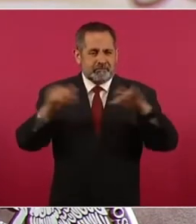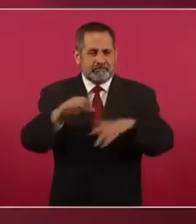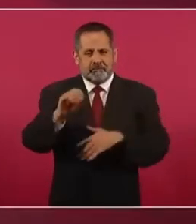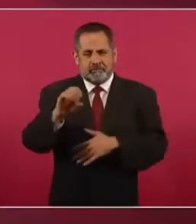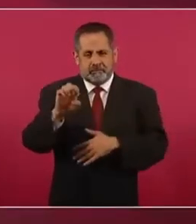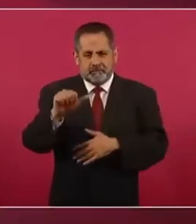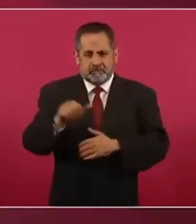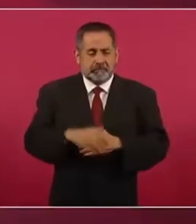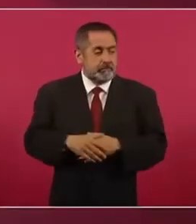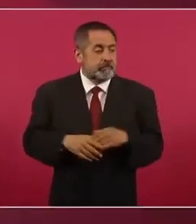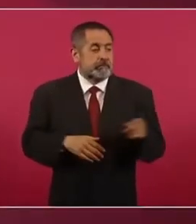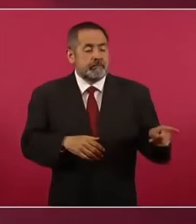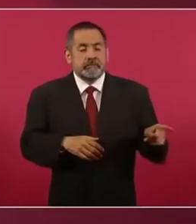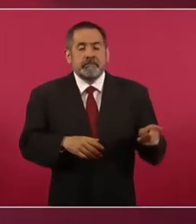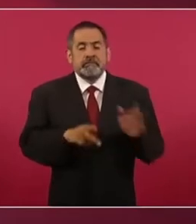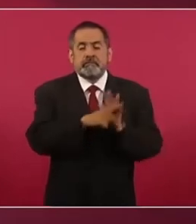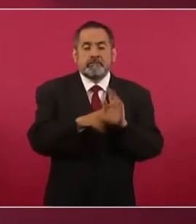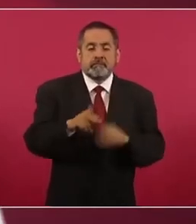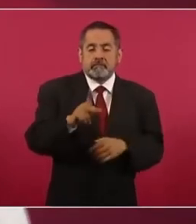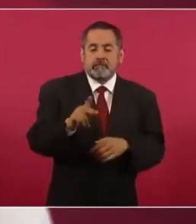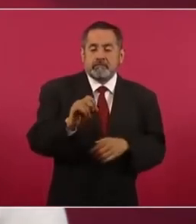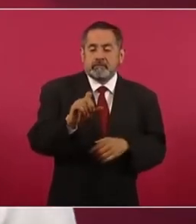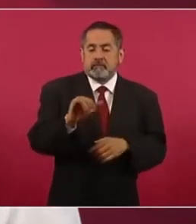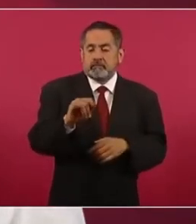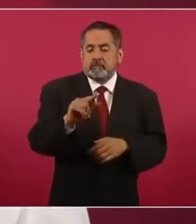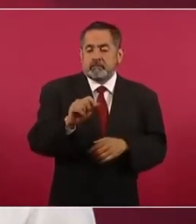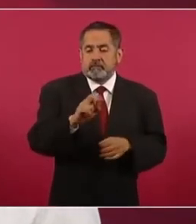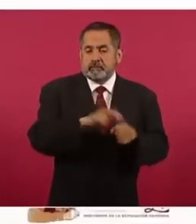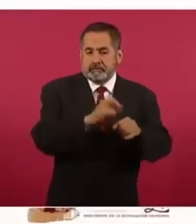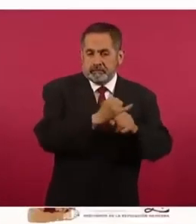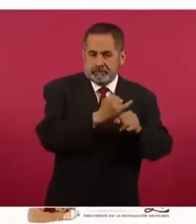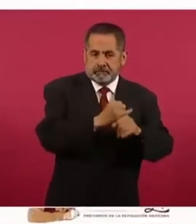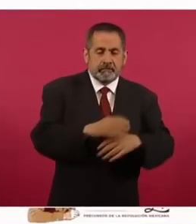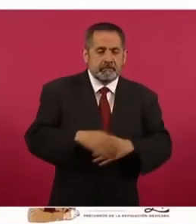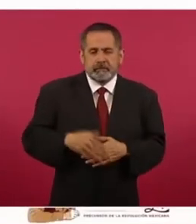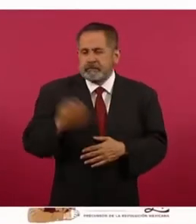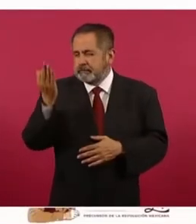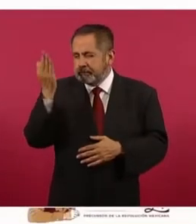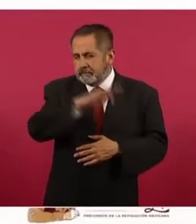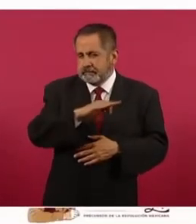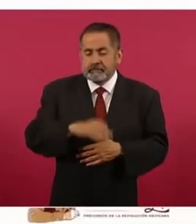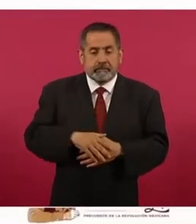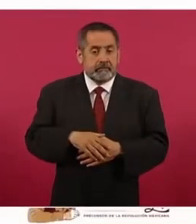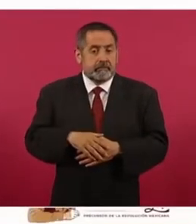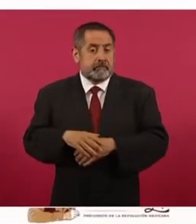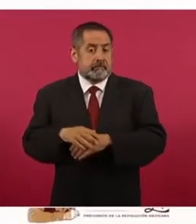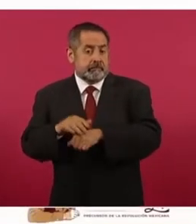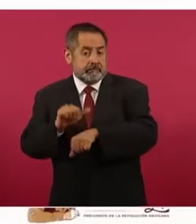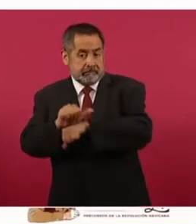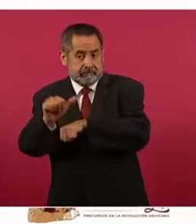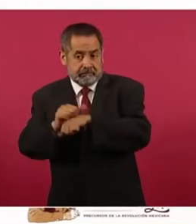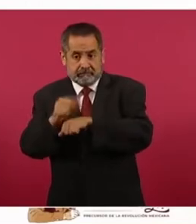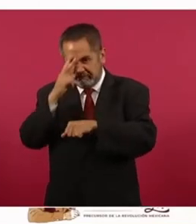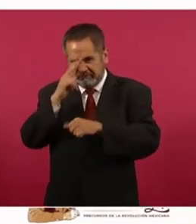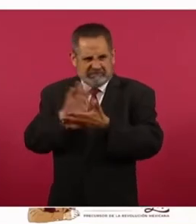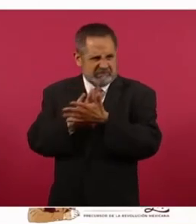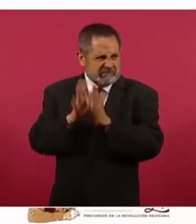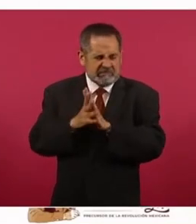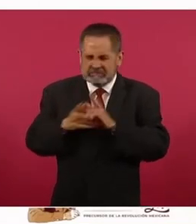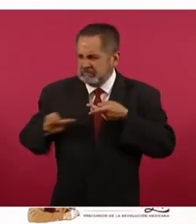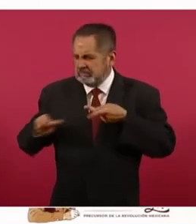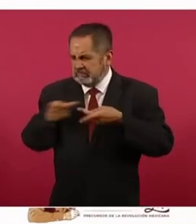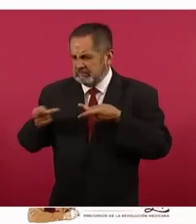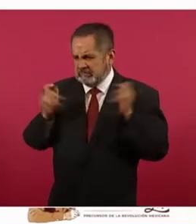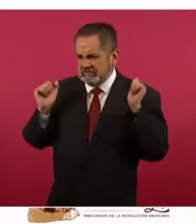digital La Política Online publicó una nota falsa informando que Argentina y México organizan una contracumbre en